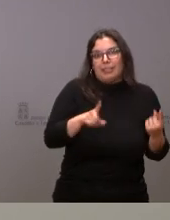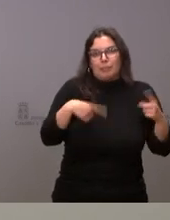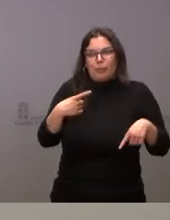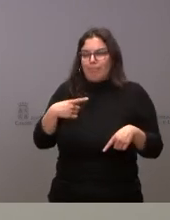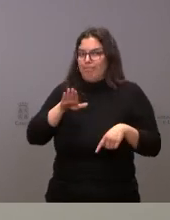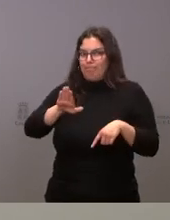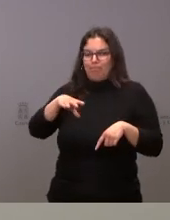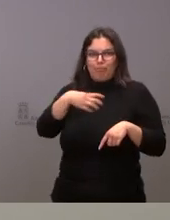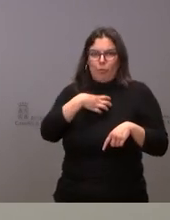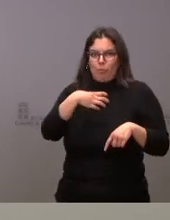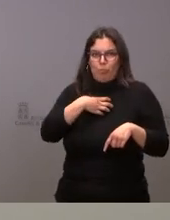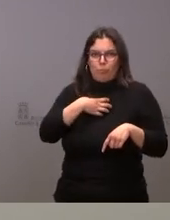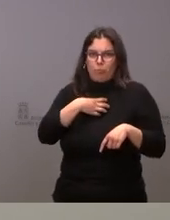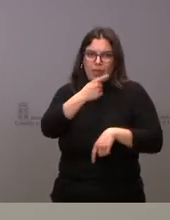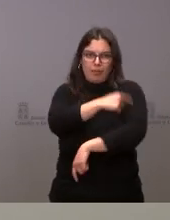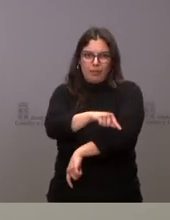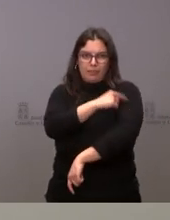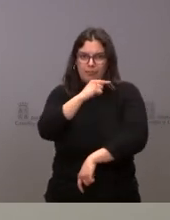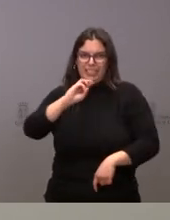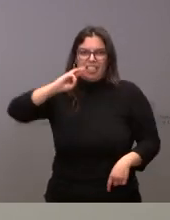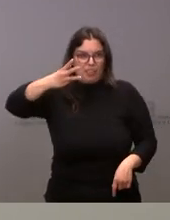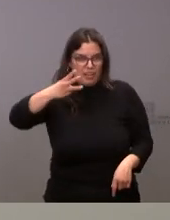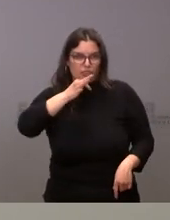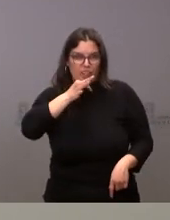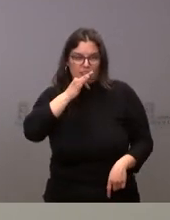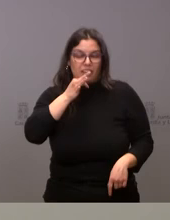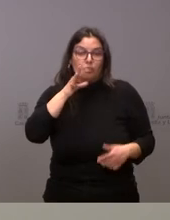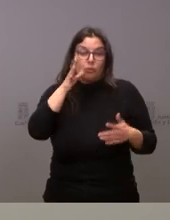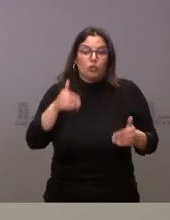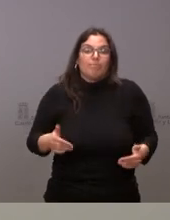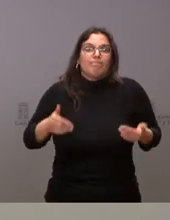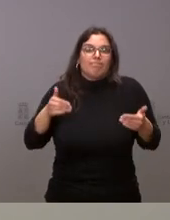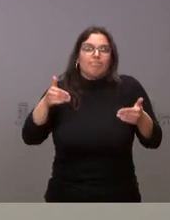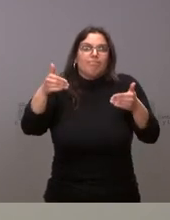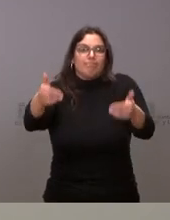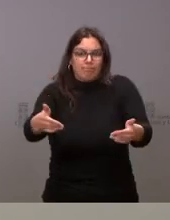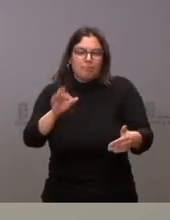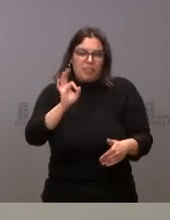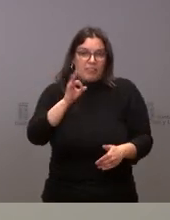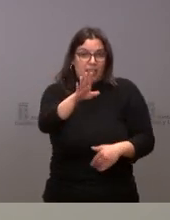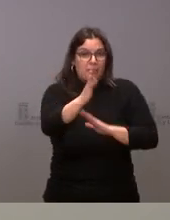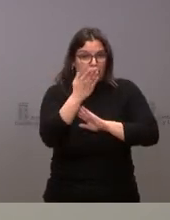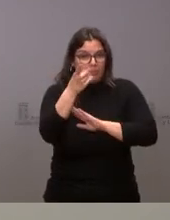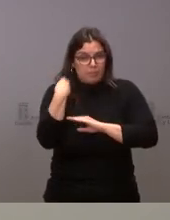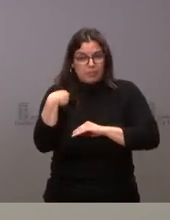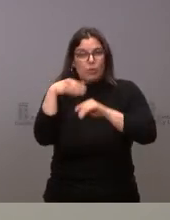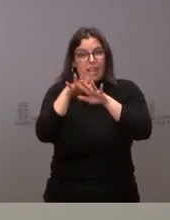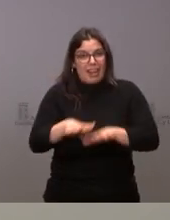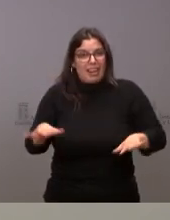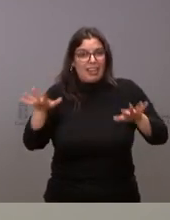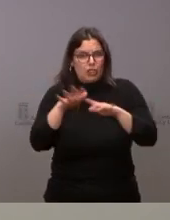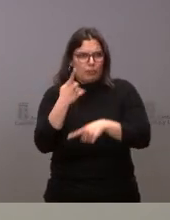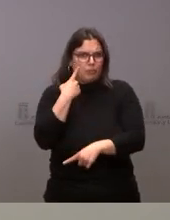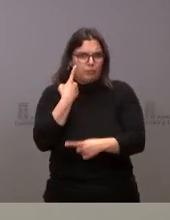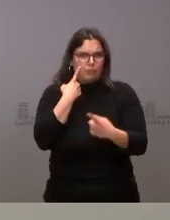todavía están en el periodo para no poder aplicar esa tercera dosis y por tanto sí que es verdad lo que usted plantea que existe una diferencia